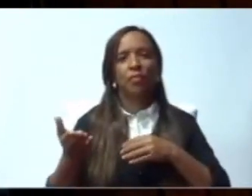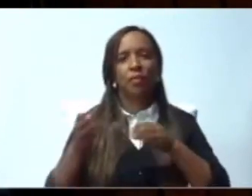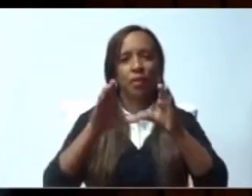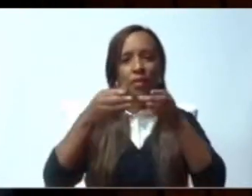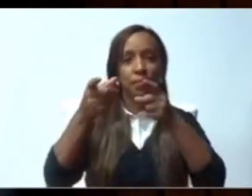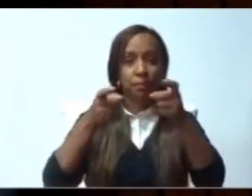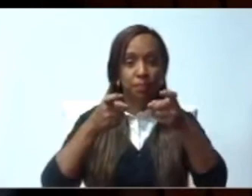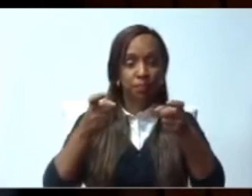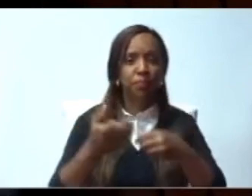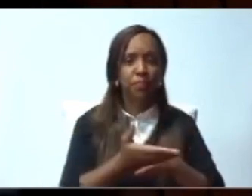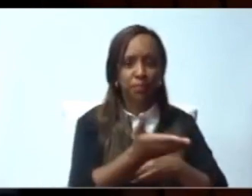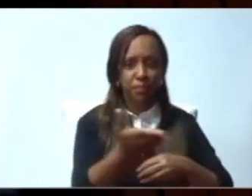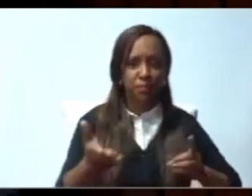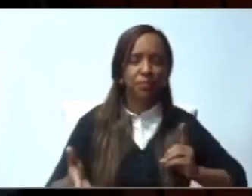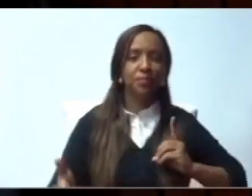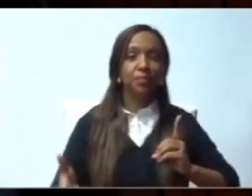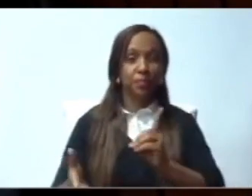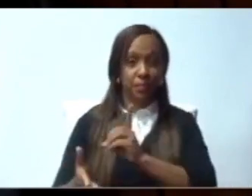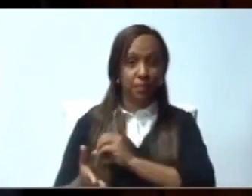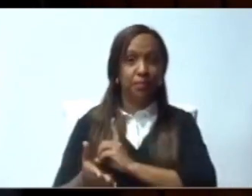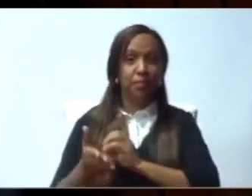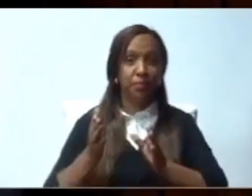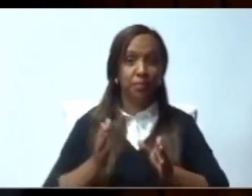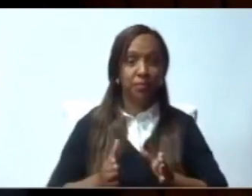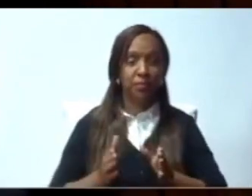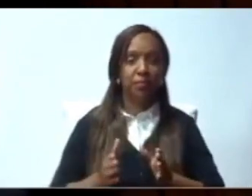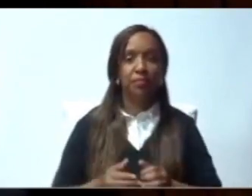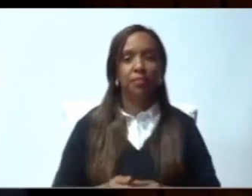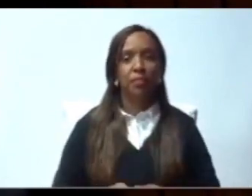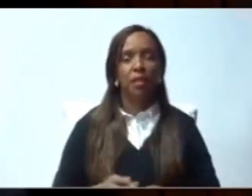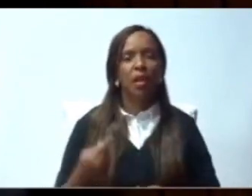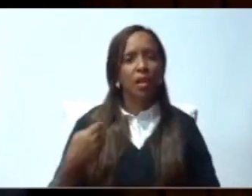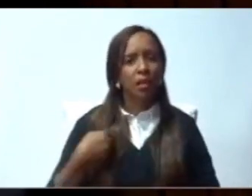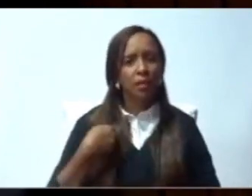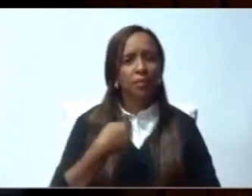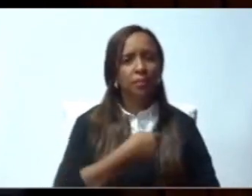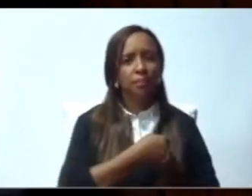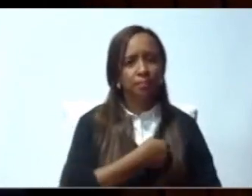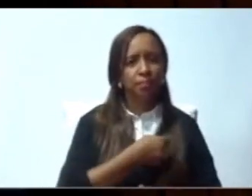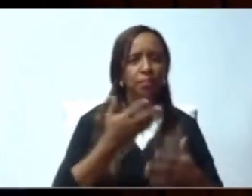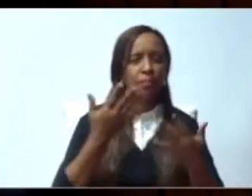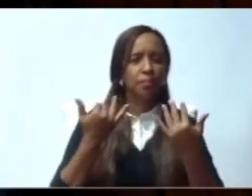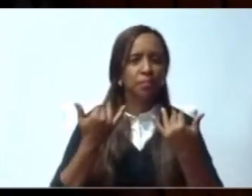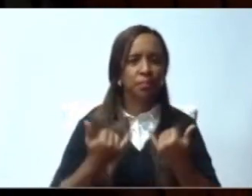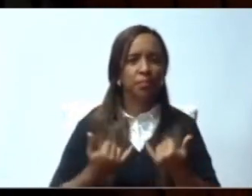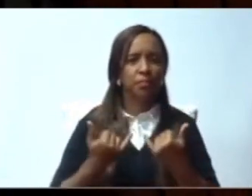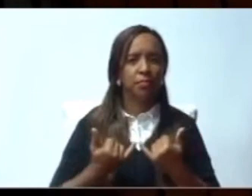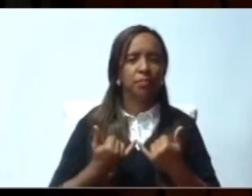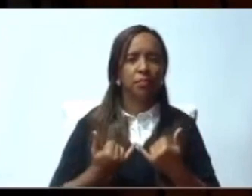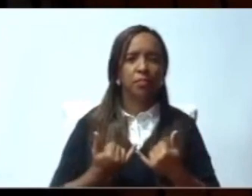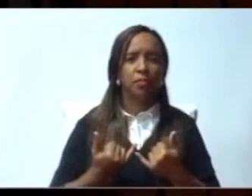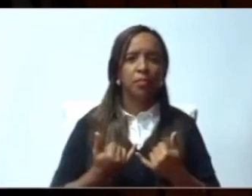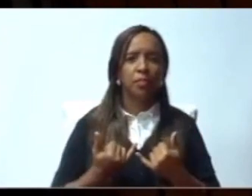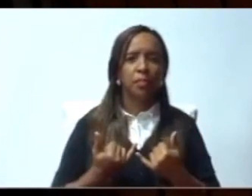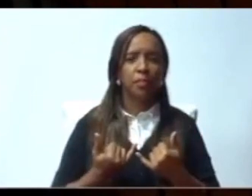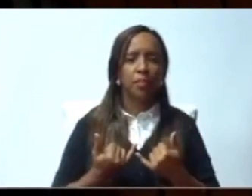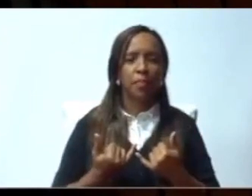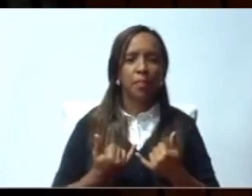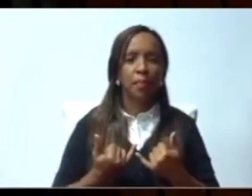diputados. Para nosotros en el día de hoy, indudablemente, que significa